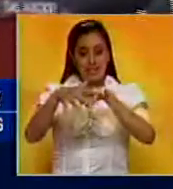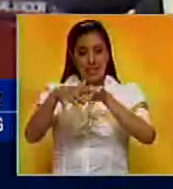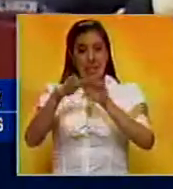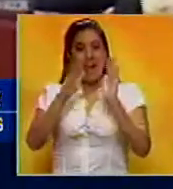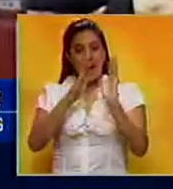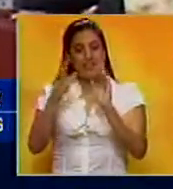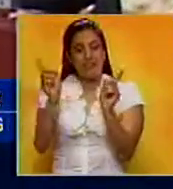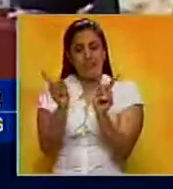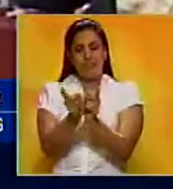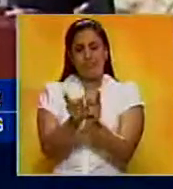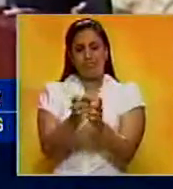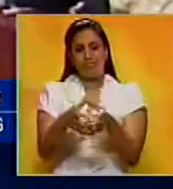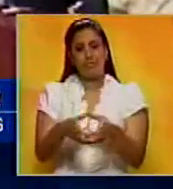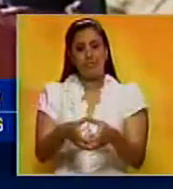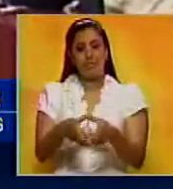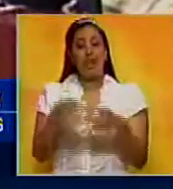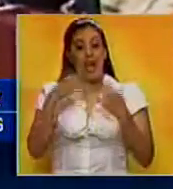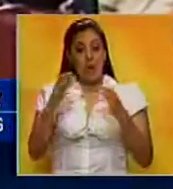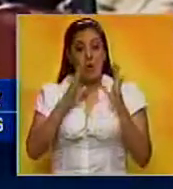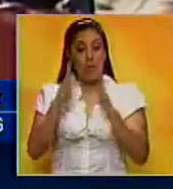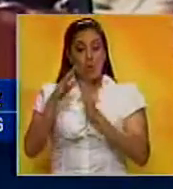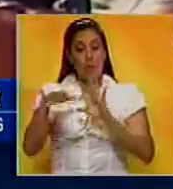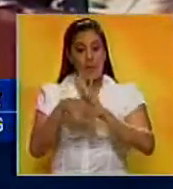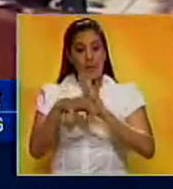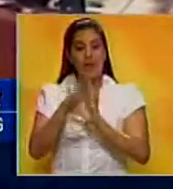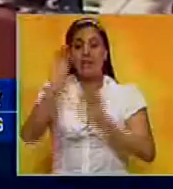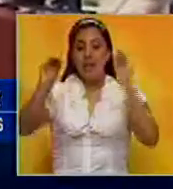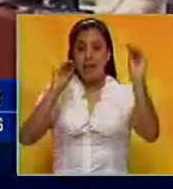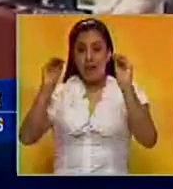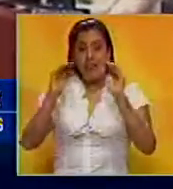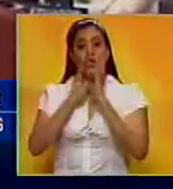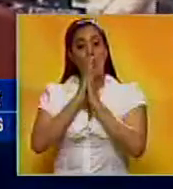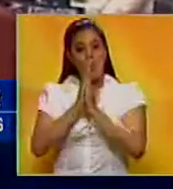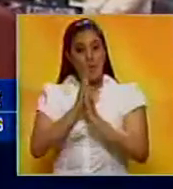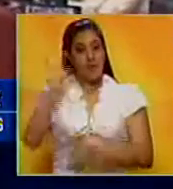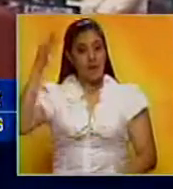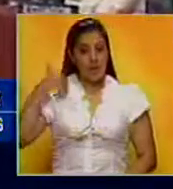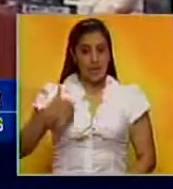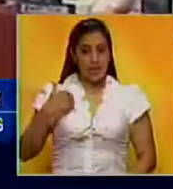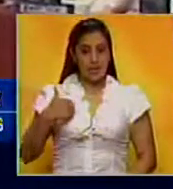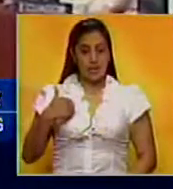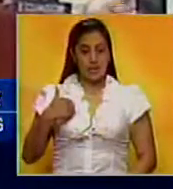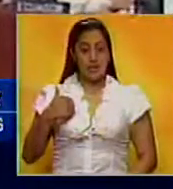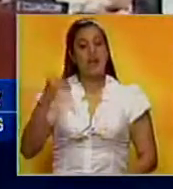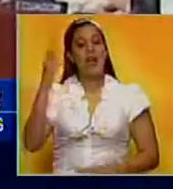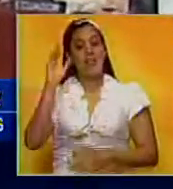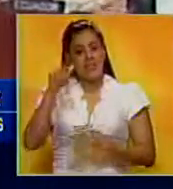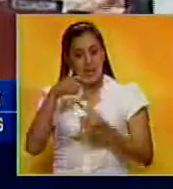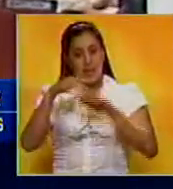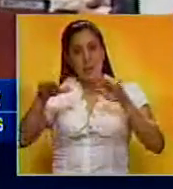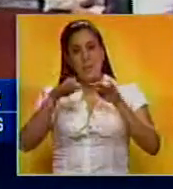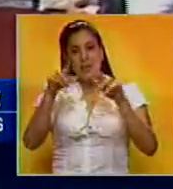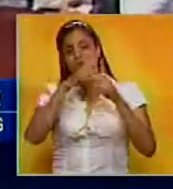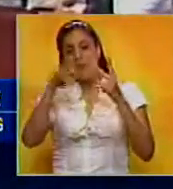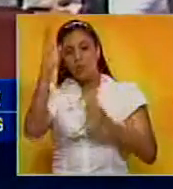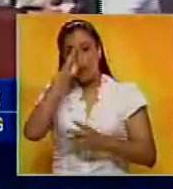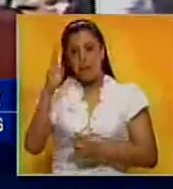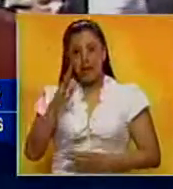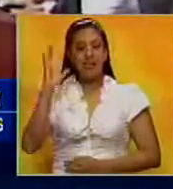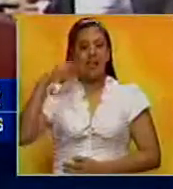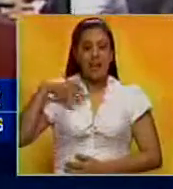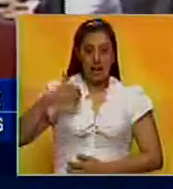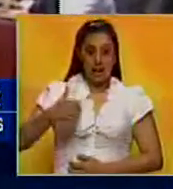facción minoritaria. La sesión del martes fue convocada a petición de Argentina, Bahamas, Barbados, Brasil,